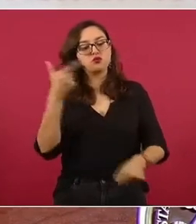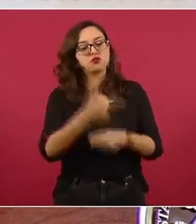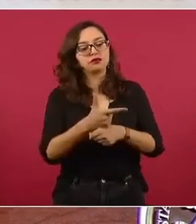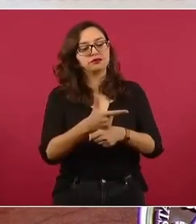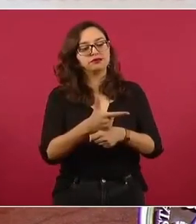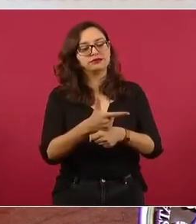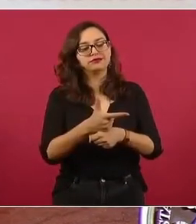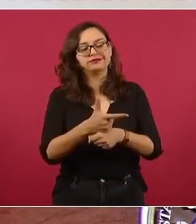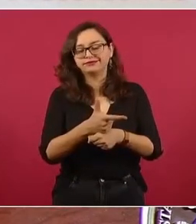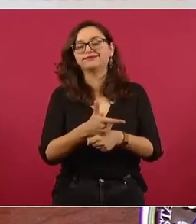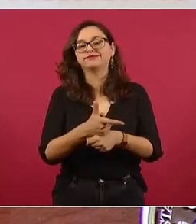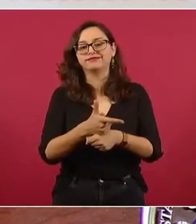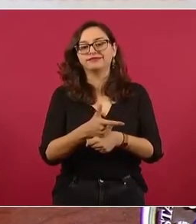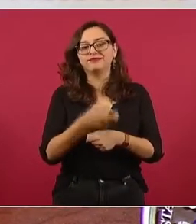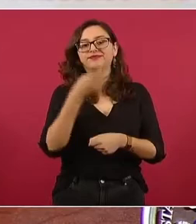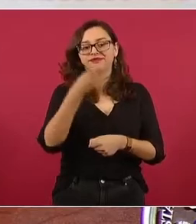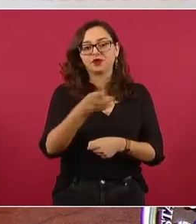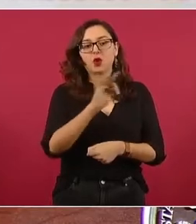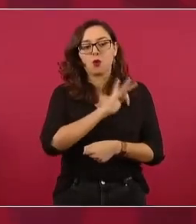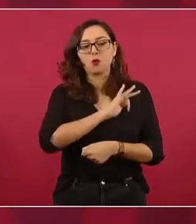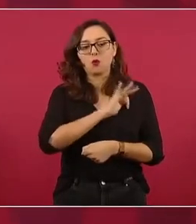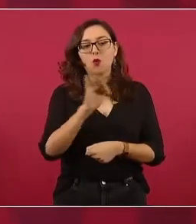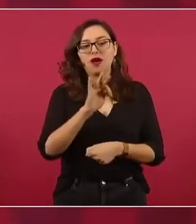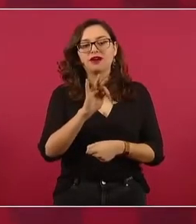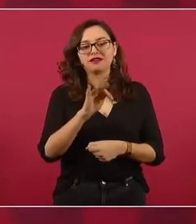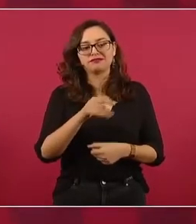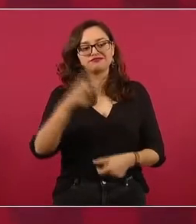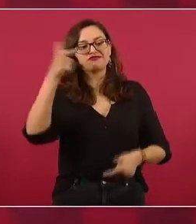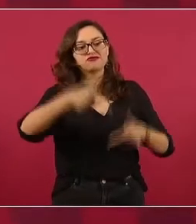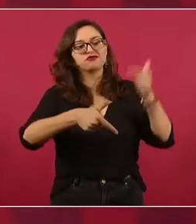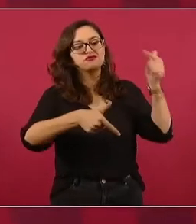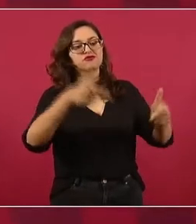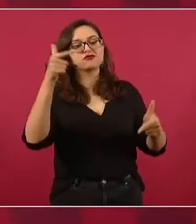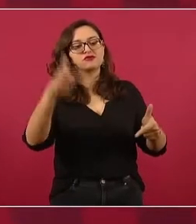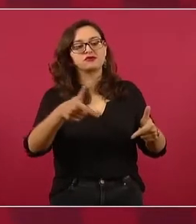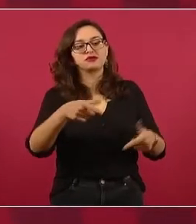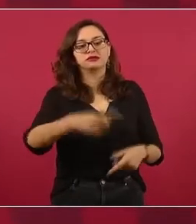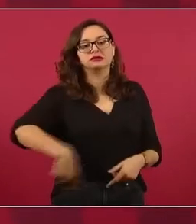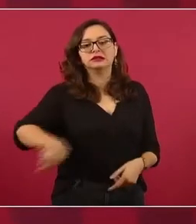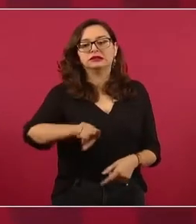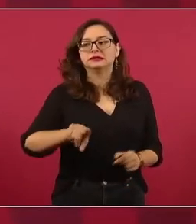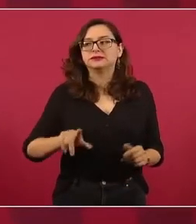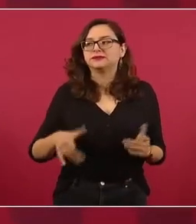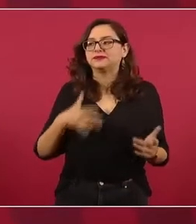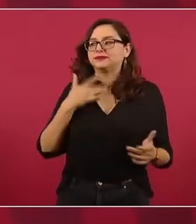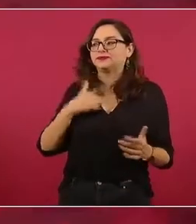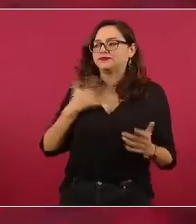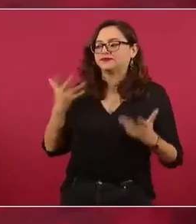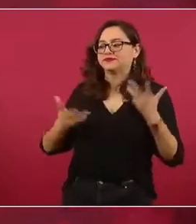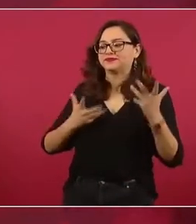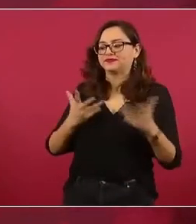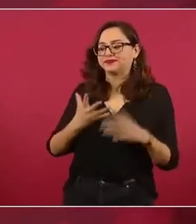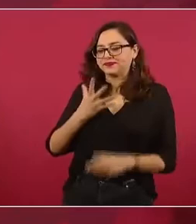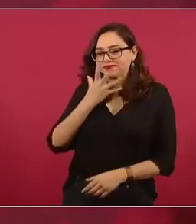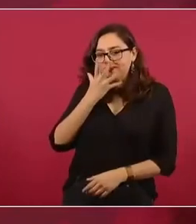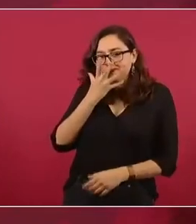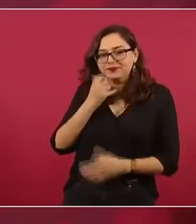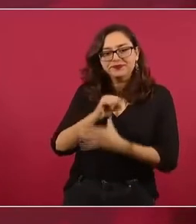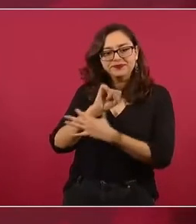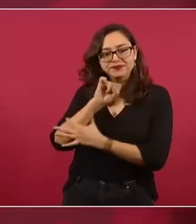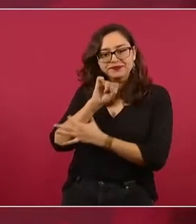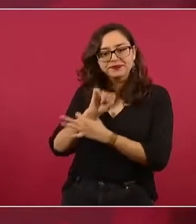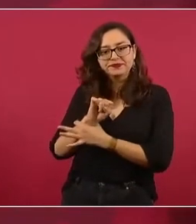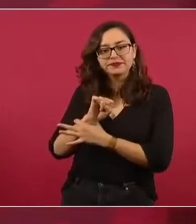ya avergüenza y ya no se ve como una cuestión